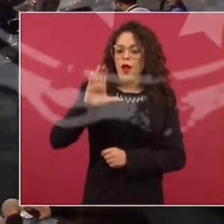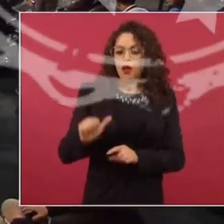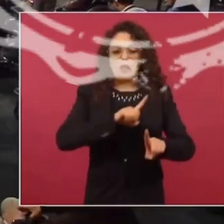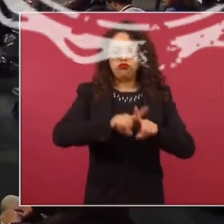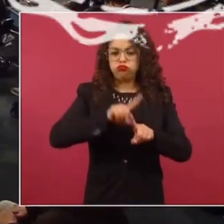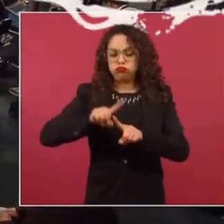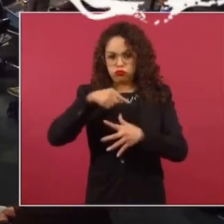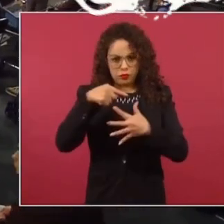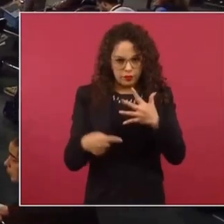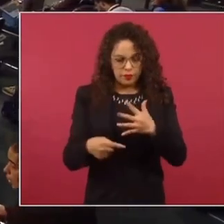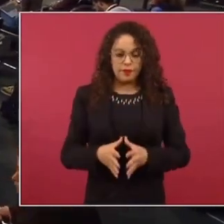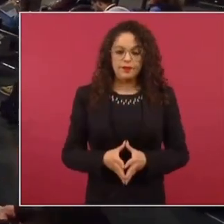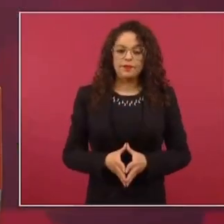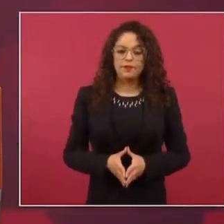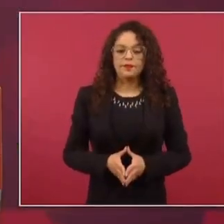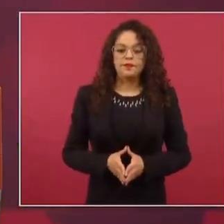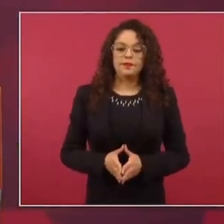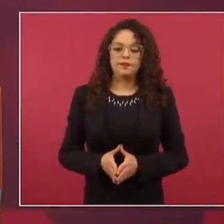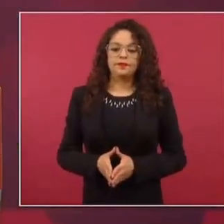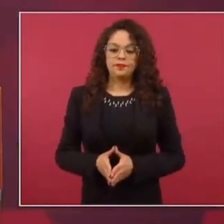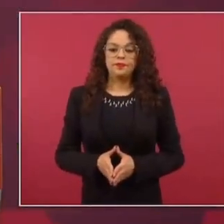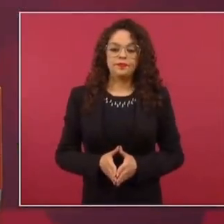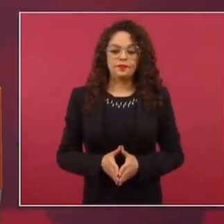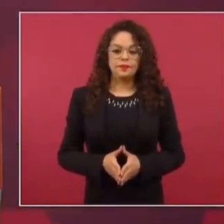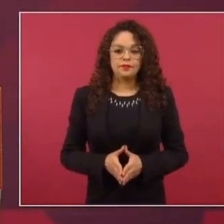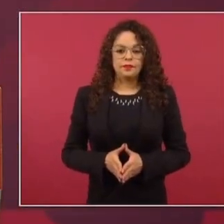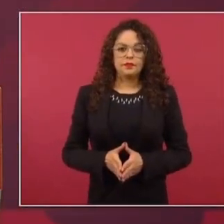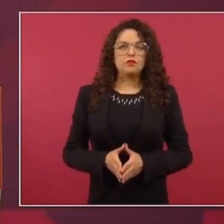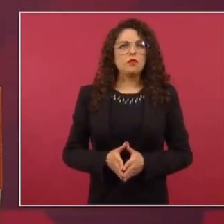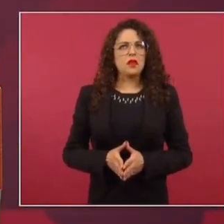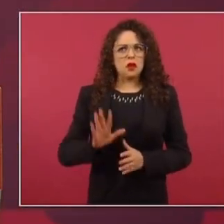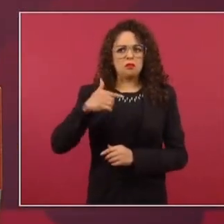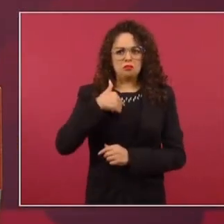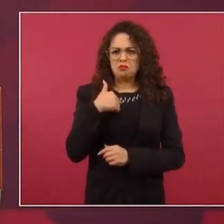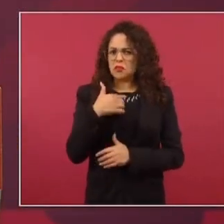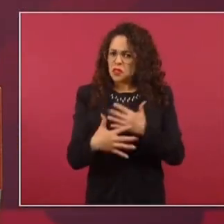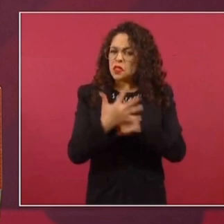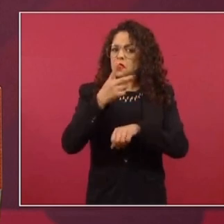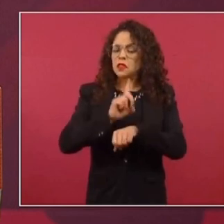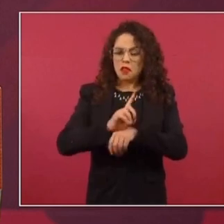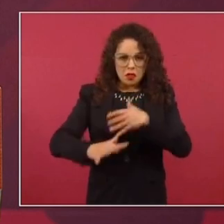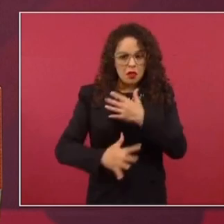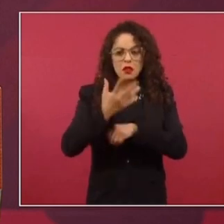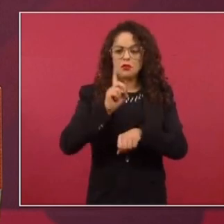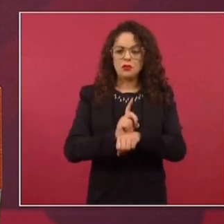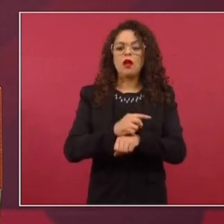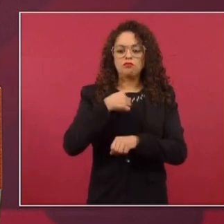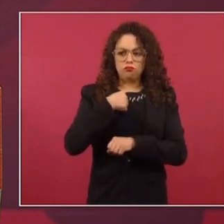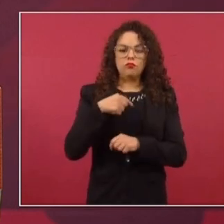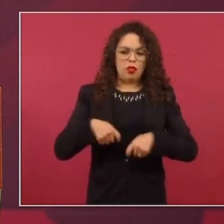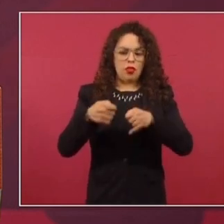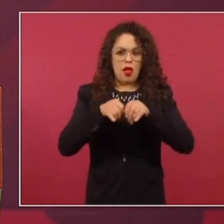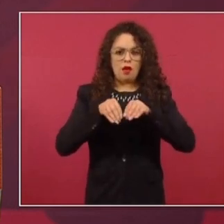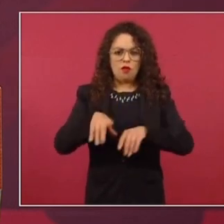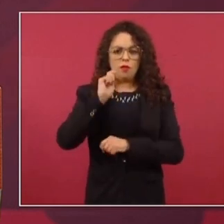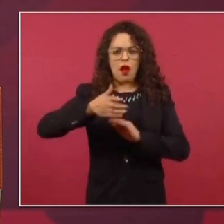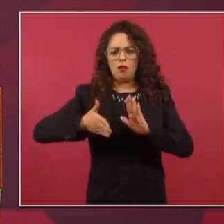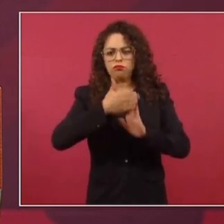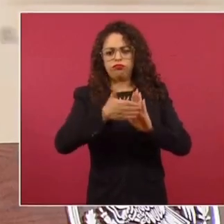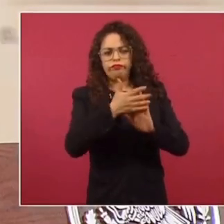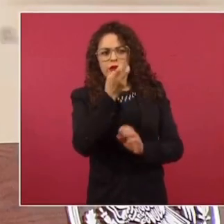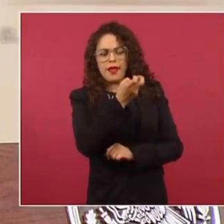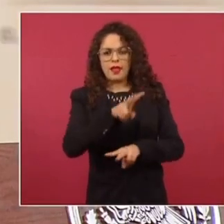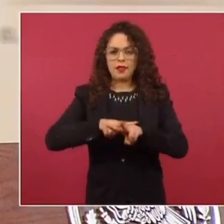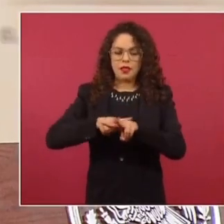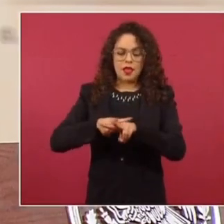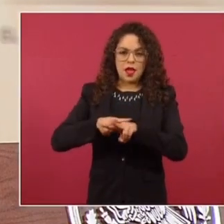Mira, yo estoy informado cada 15 días de esta obra que se está construyendo, que es